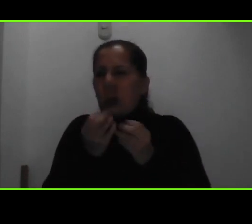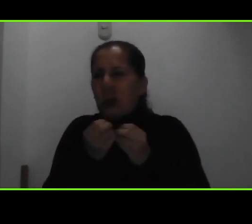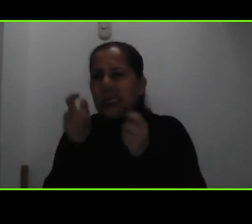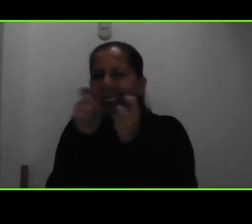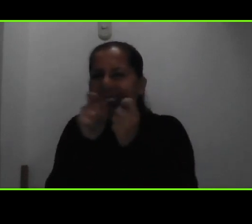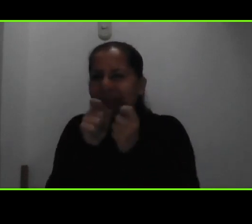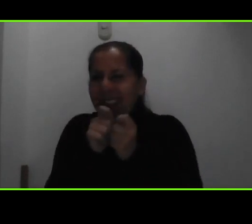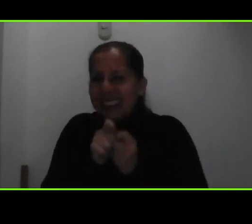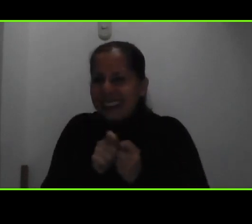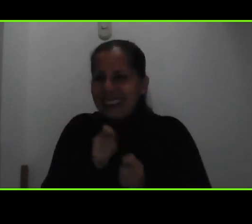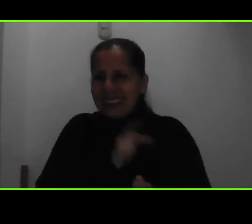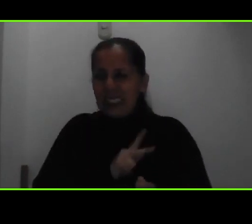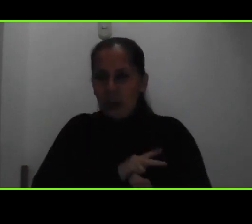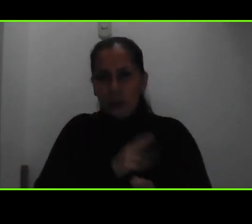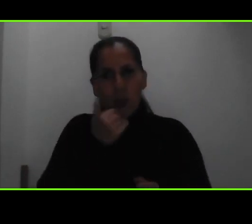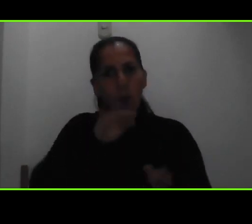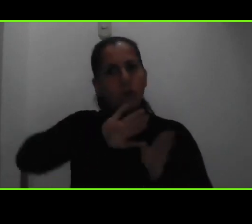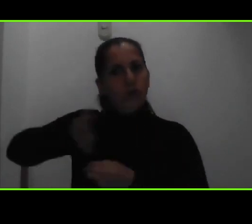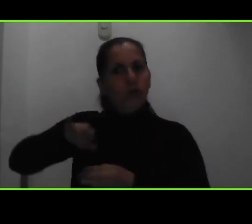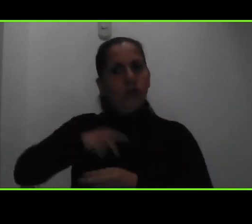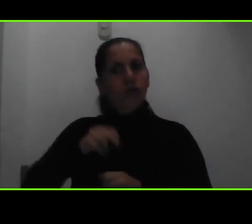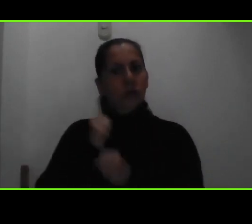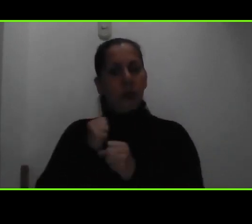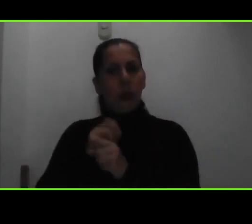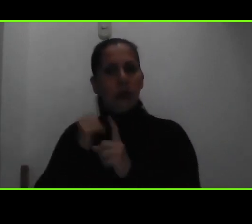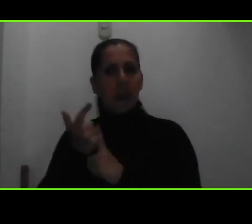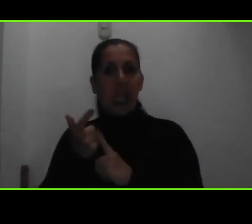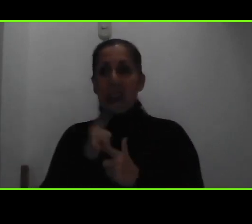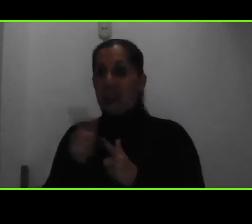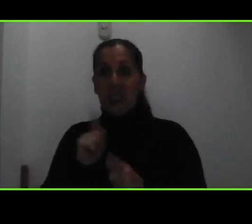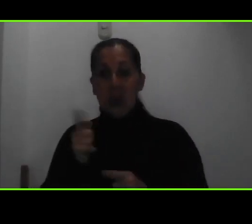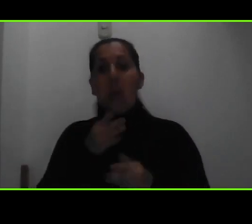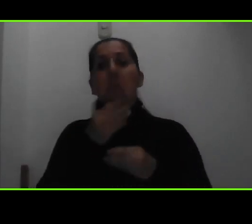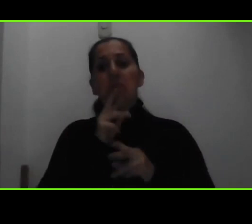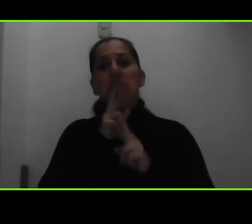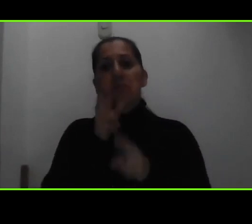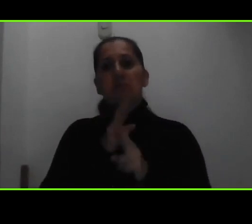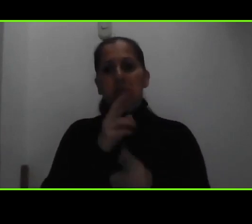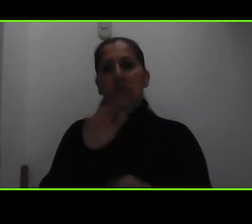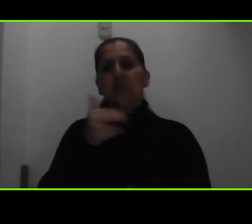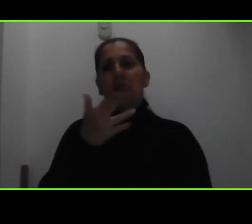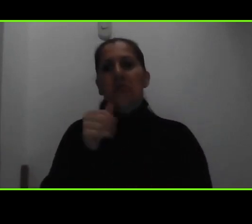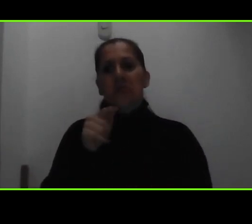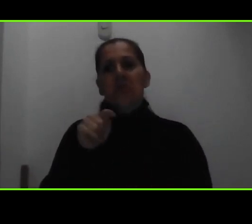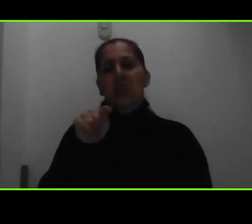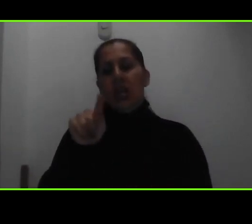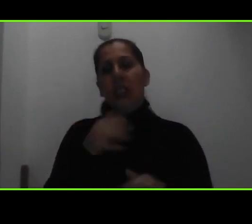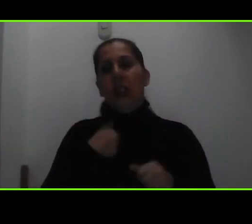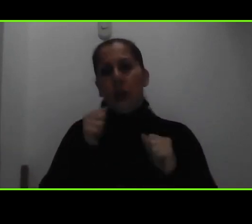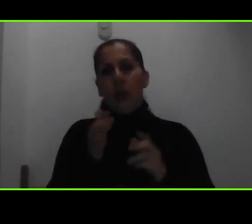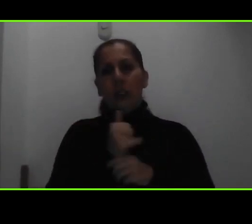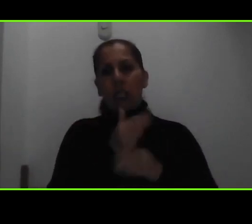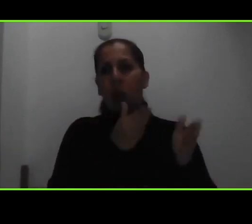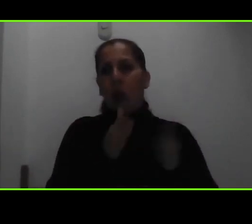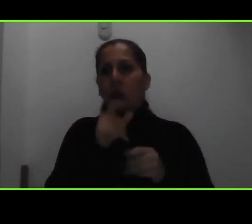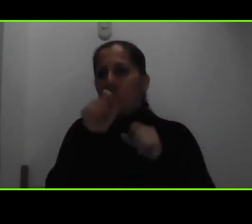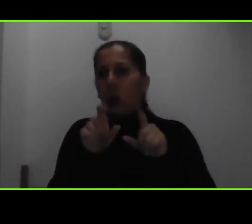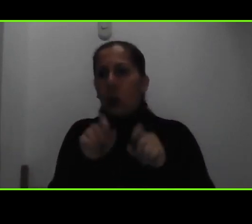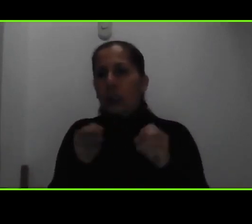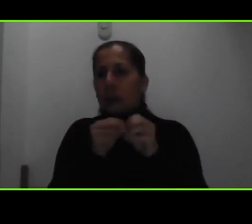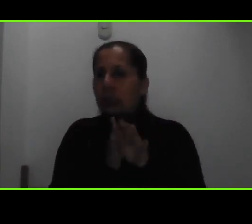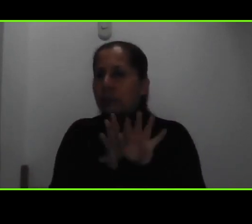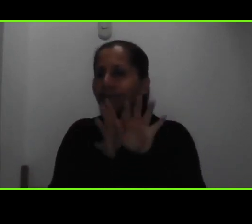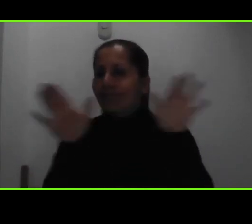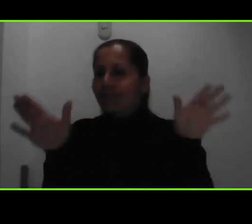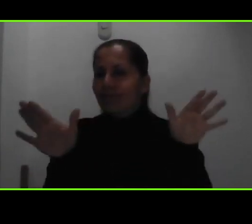pero de momento estamos tratando de atenderles en el chat sus consultas y también haciendo algunos bloques de las preguntas que son más generales